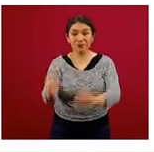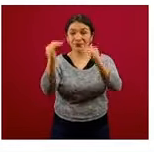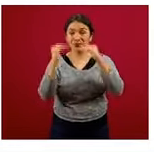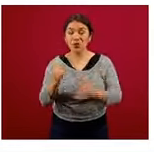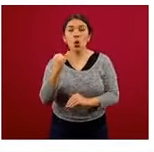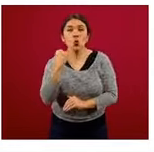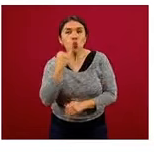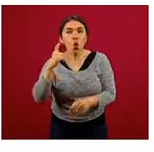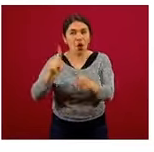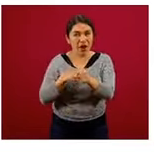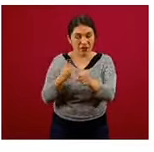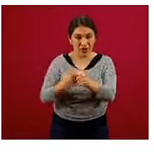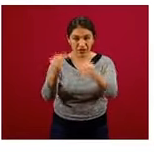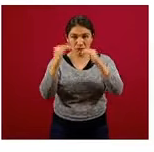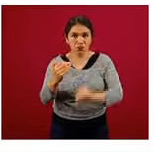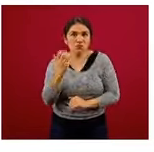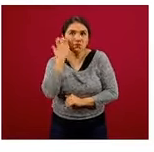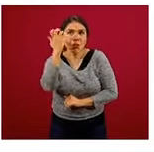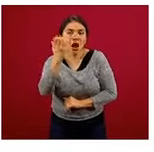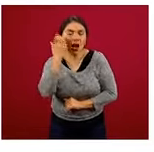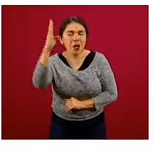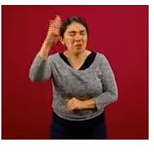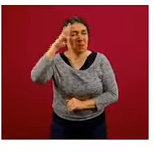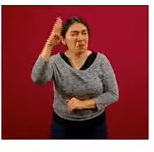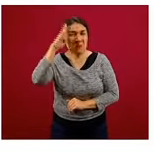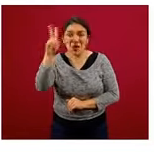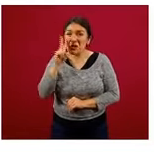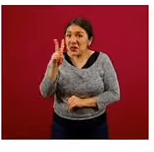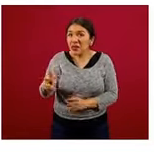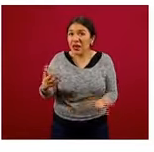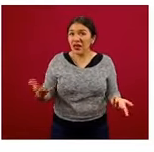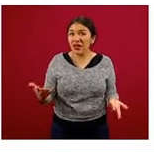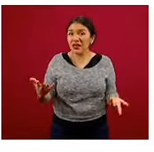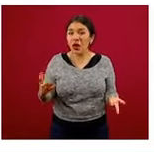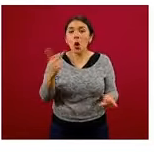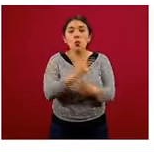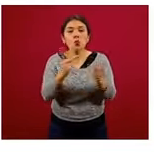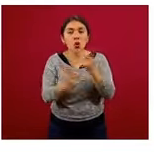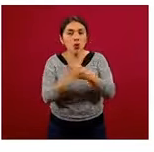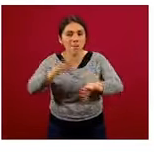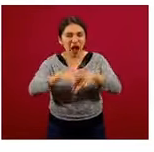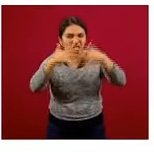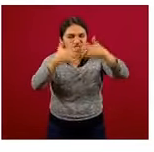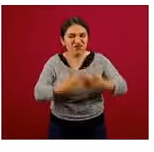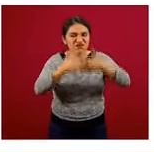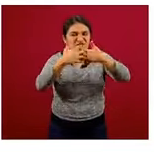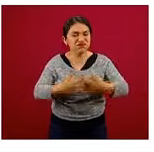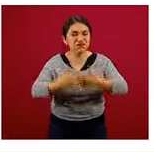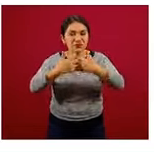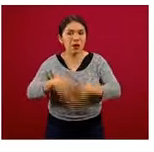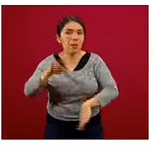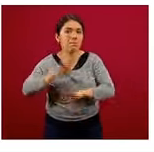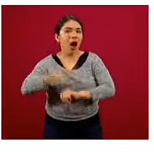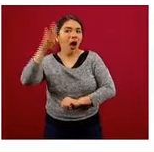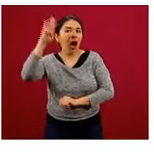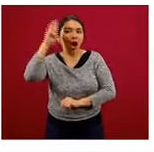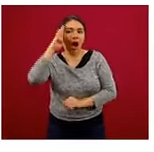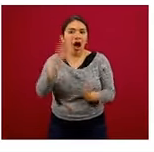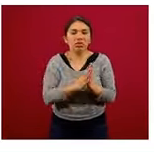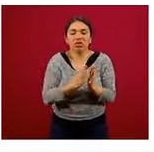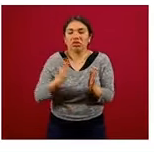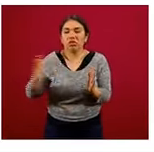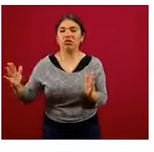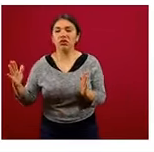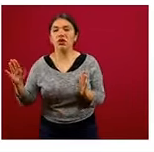bebidas azucaradas, un exceso increíble y productos ultraprocesados, un exceso muy grande en relación